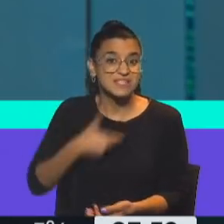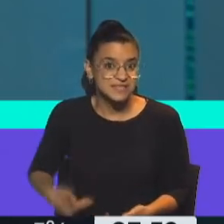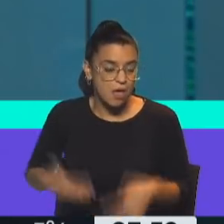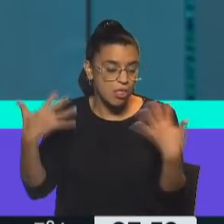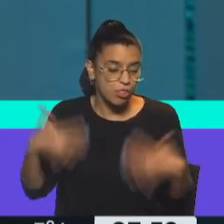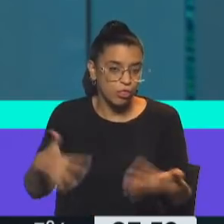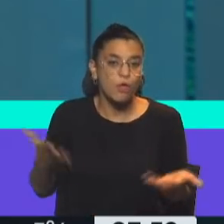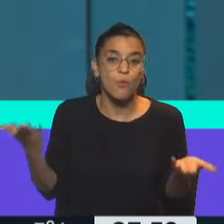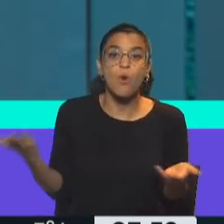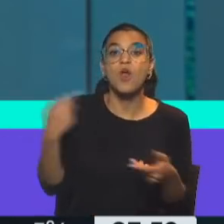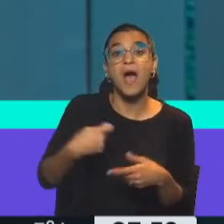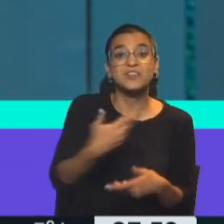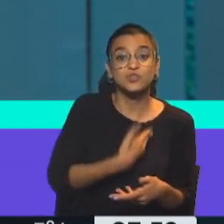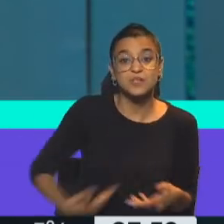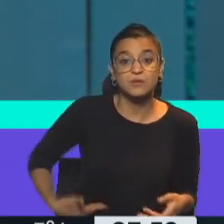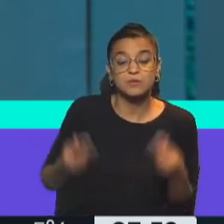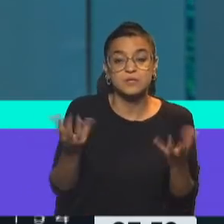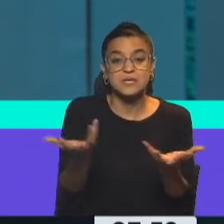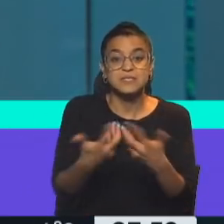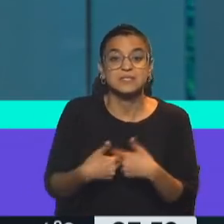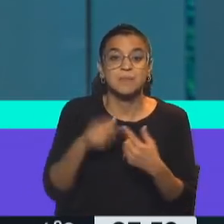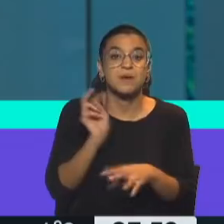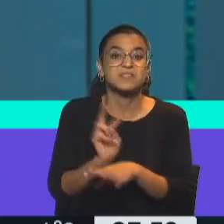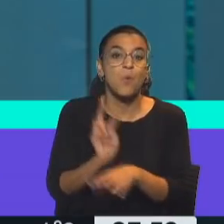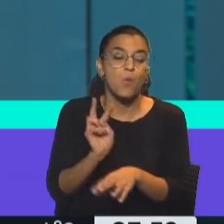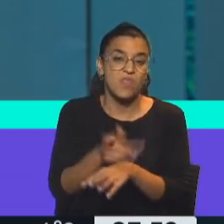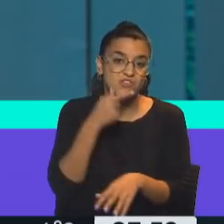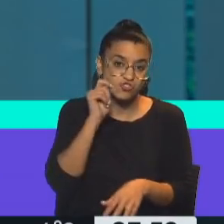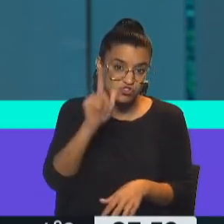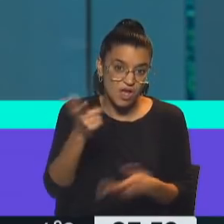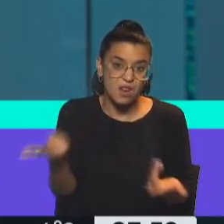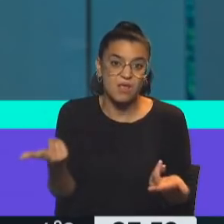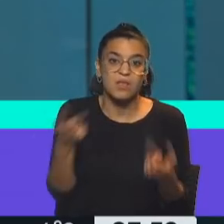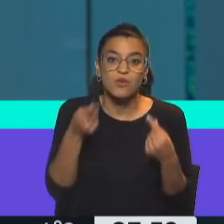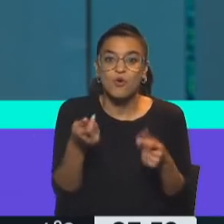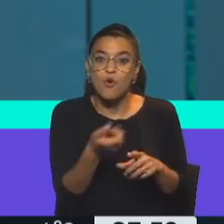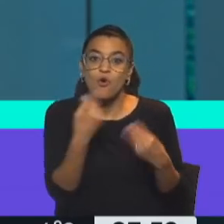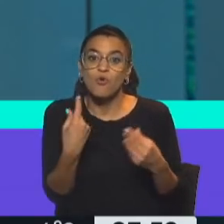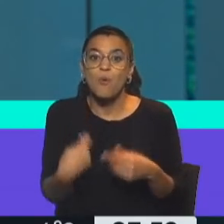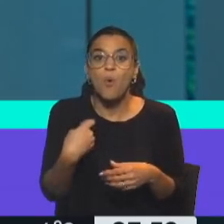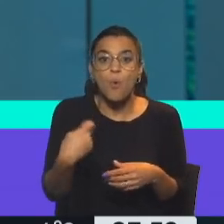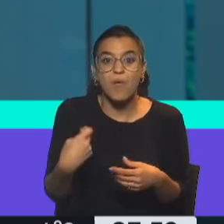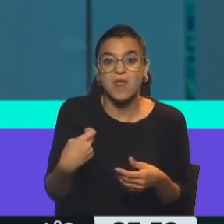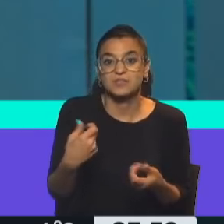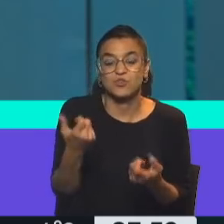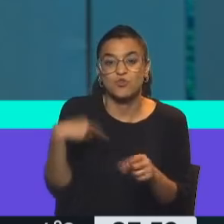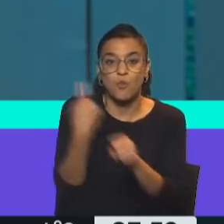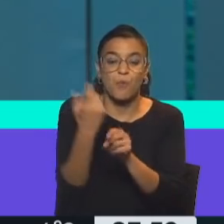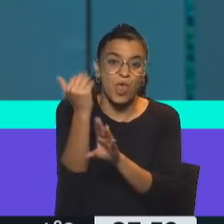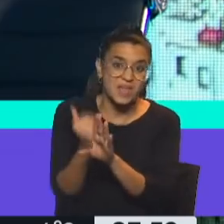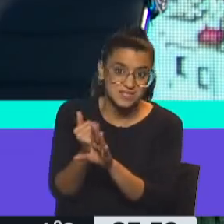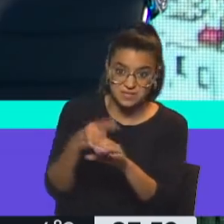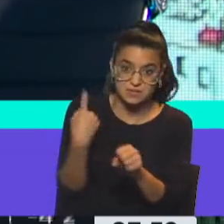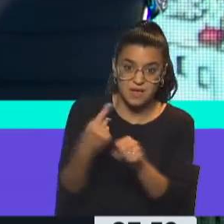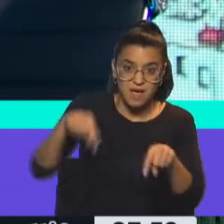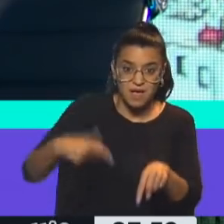el gran gasto del Estado es el sistema de seguridad social. Y anda a ajustar una jubilación, ¿no? O sea, es algo que